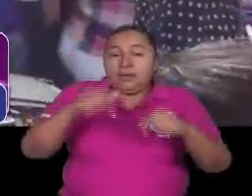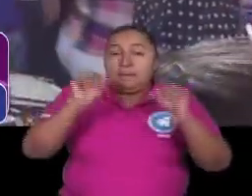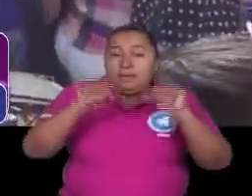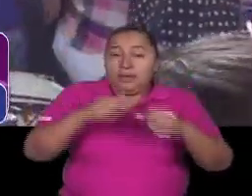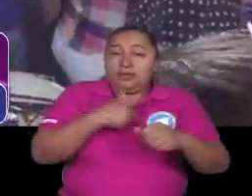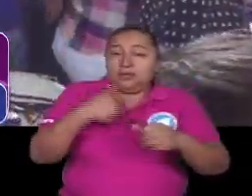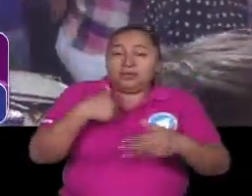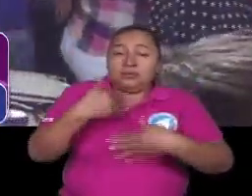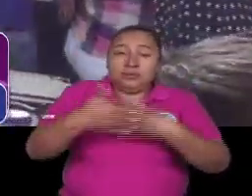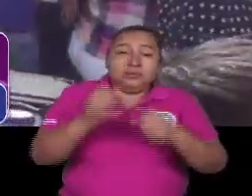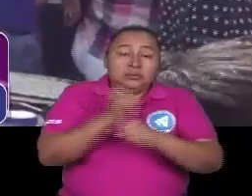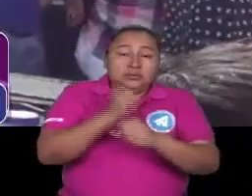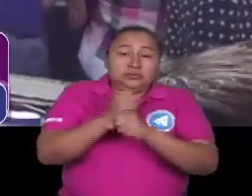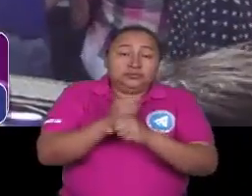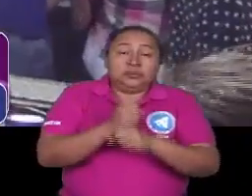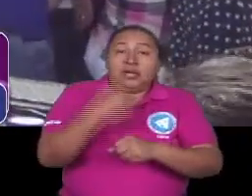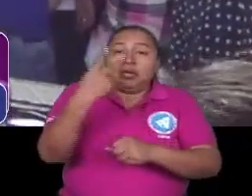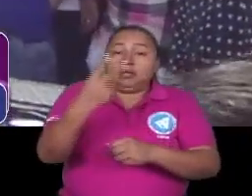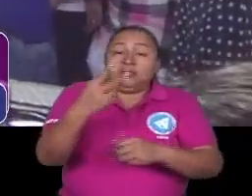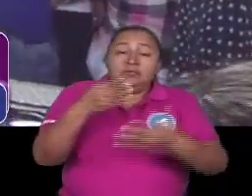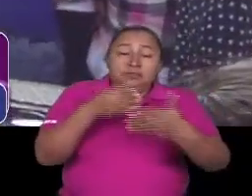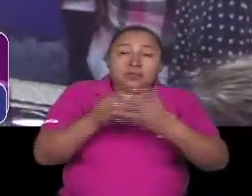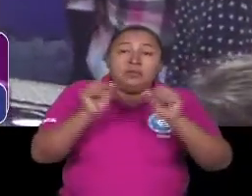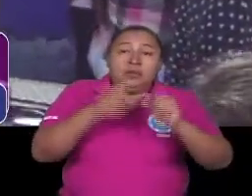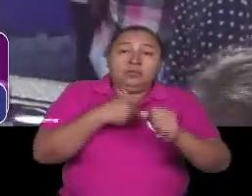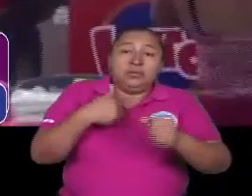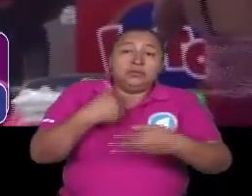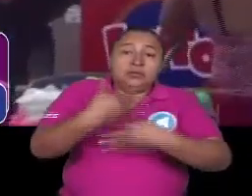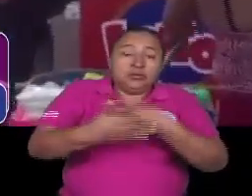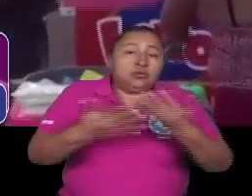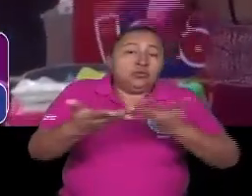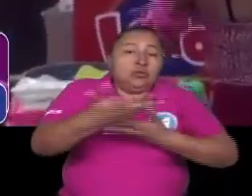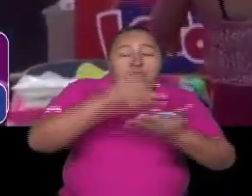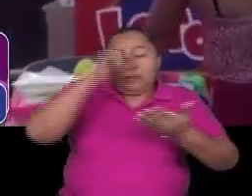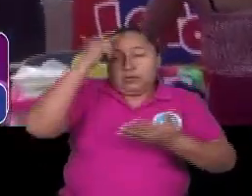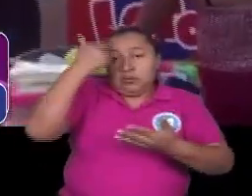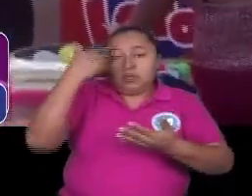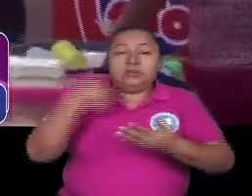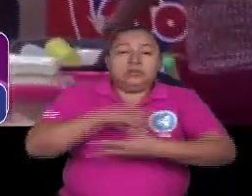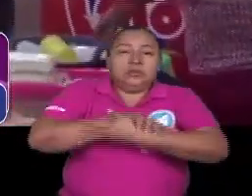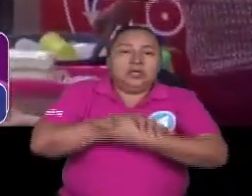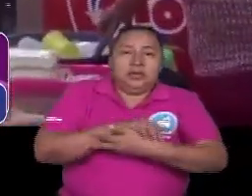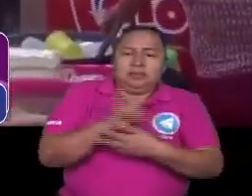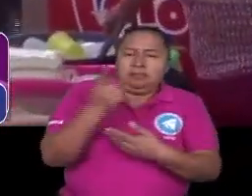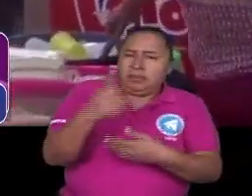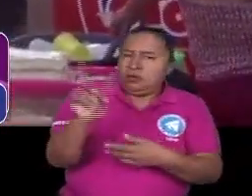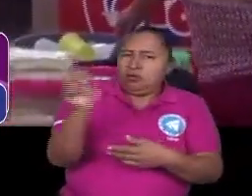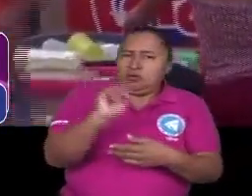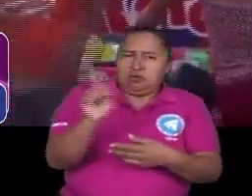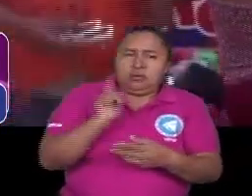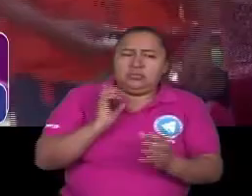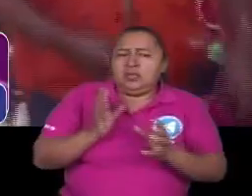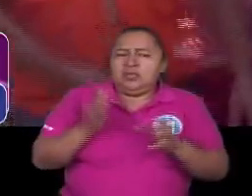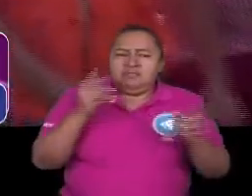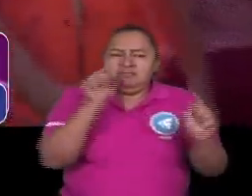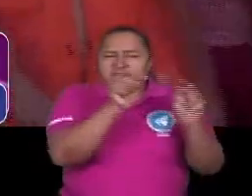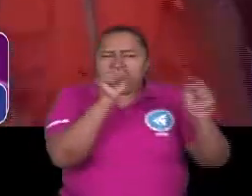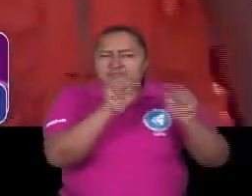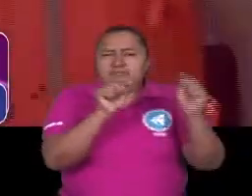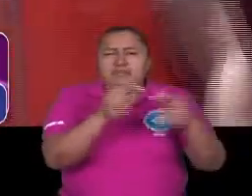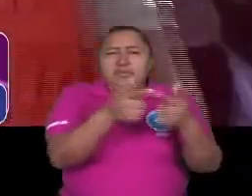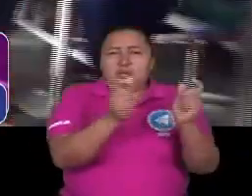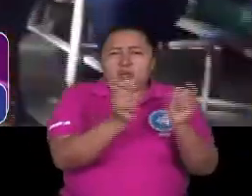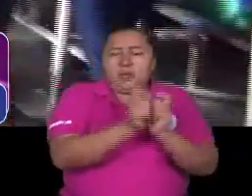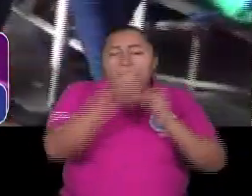la coexistencia de las dos fuerzas? Porque el gobierno de Reconciliación y Unidad Nacional no es cierto que ha atacado al sector privado corporativo,